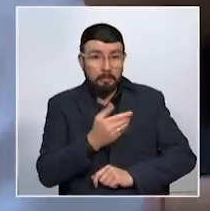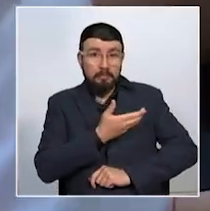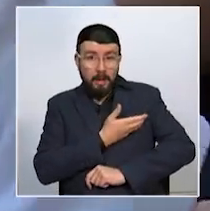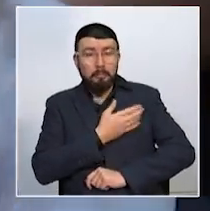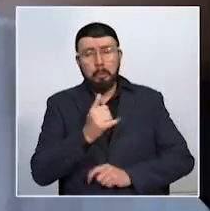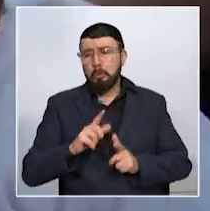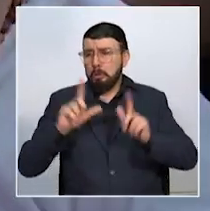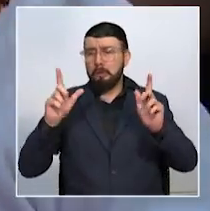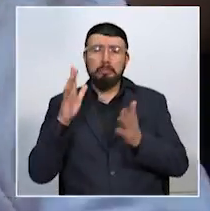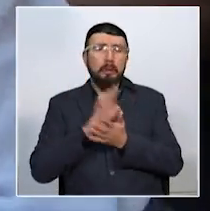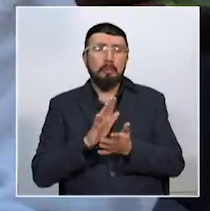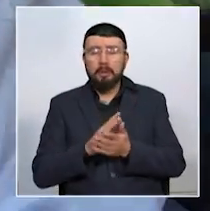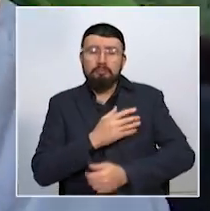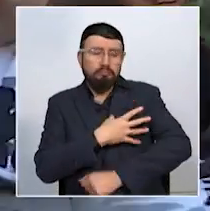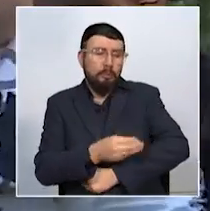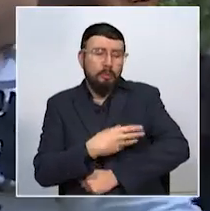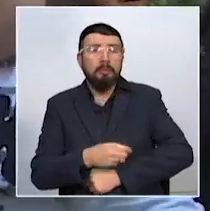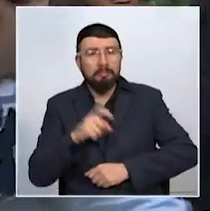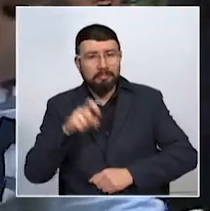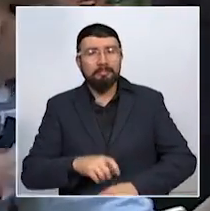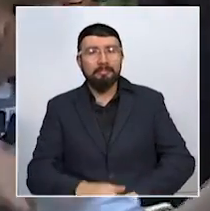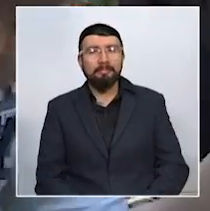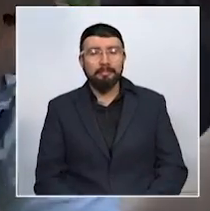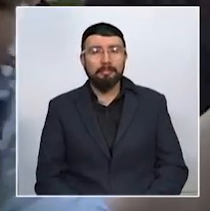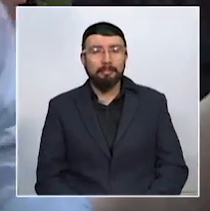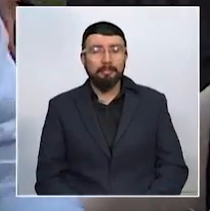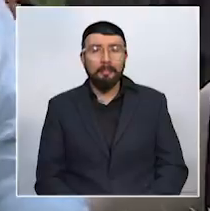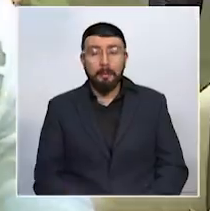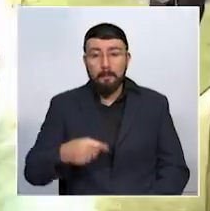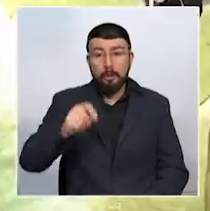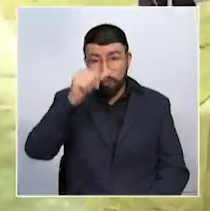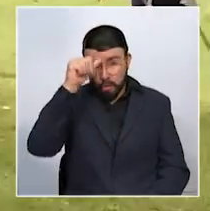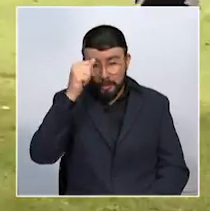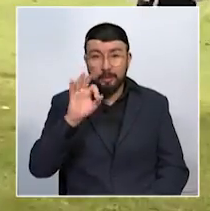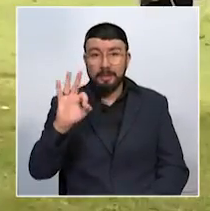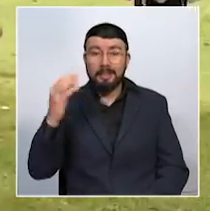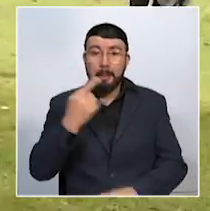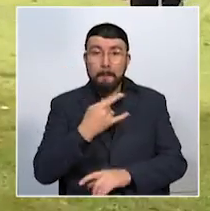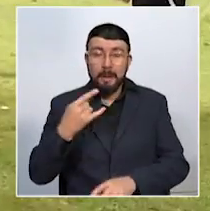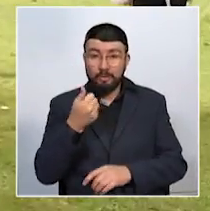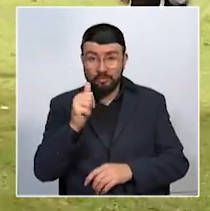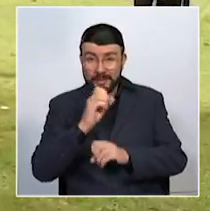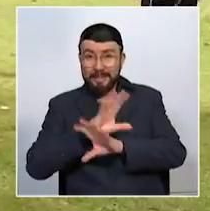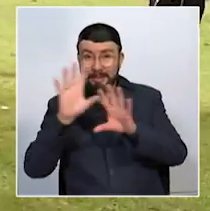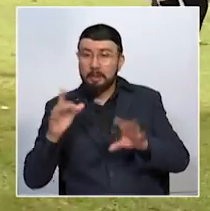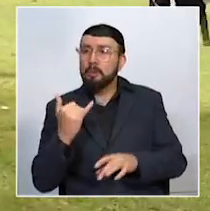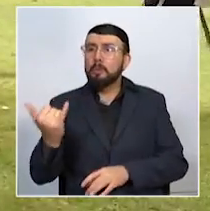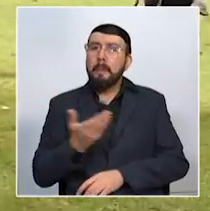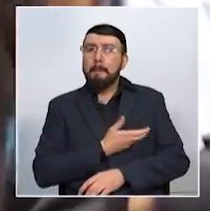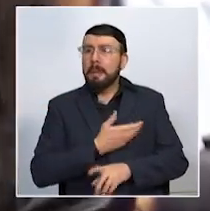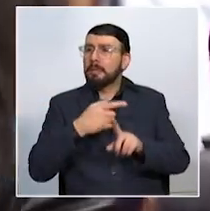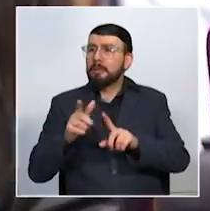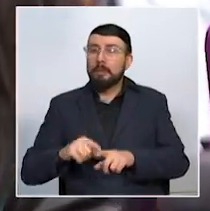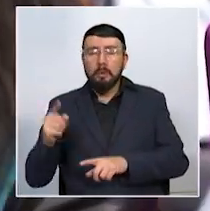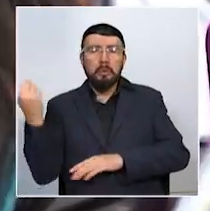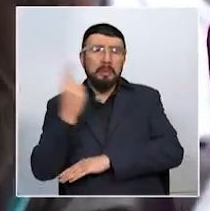libres e informadas deciden amamantar. Este domingo 3 de marzo a las 10 de la mañana las mamás podrán disfrutar de un día lleno